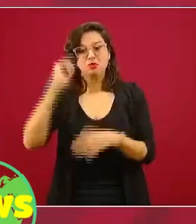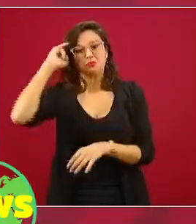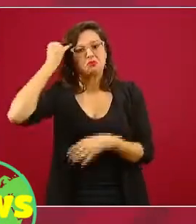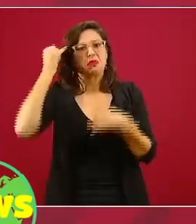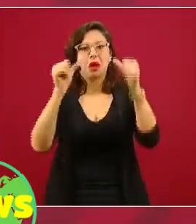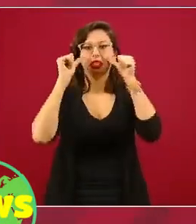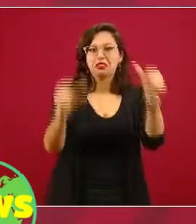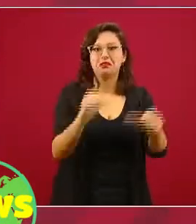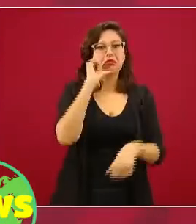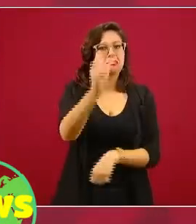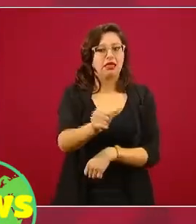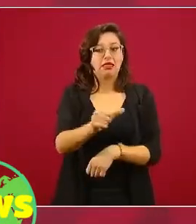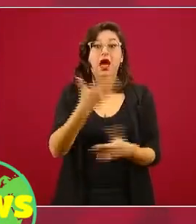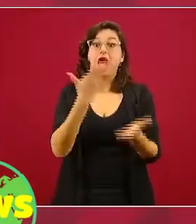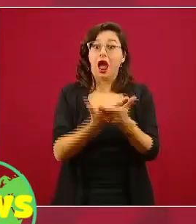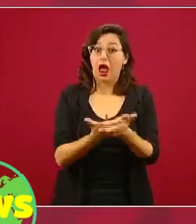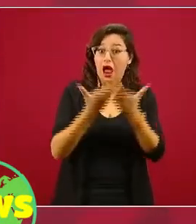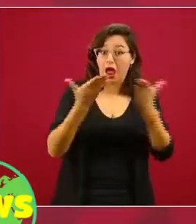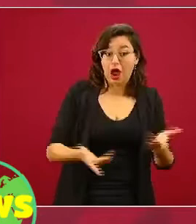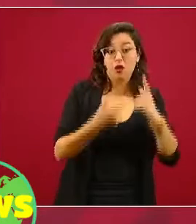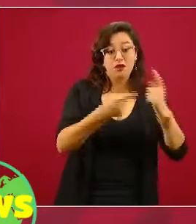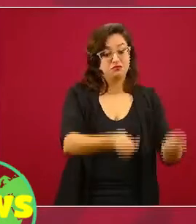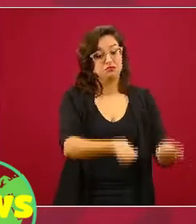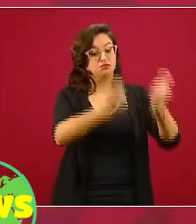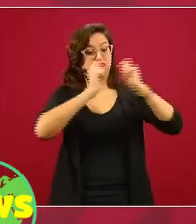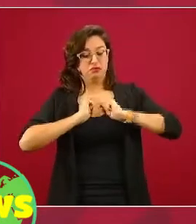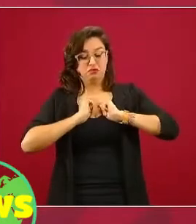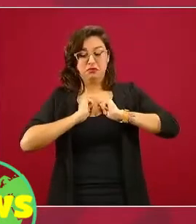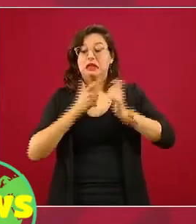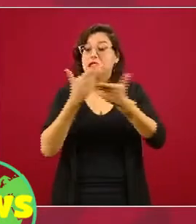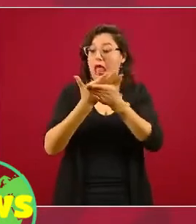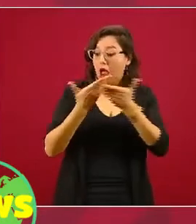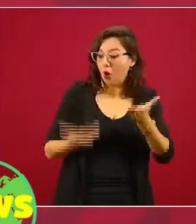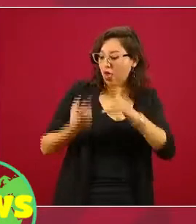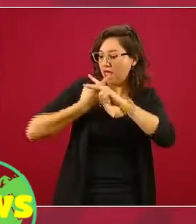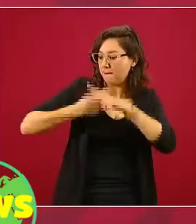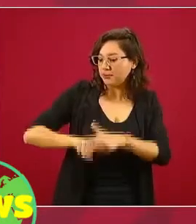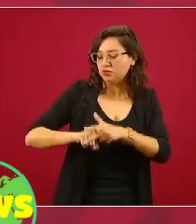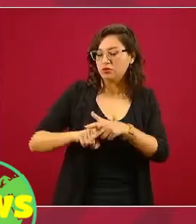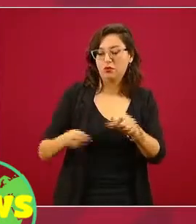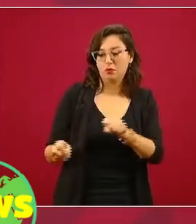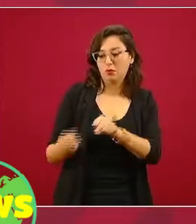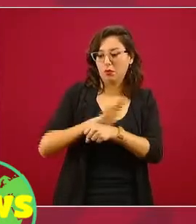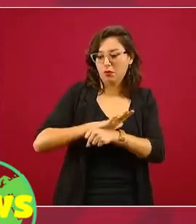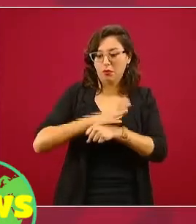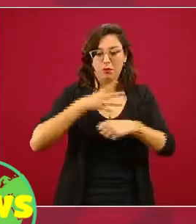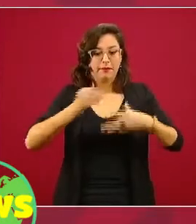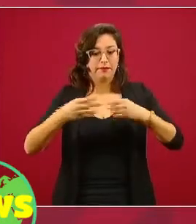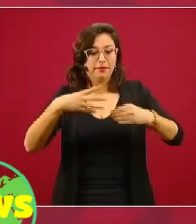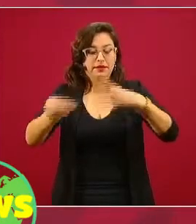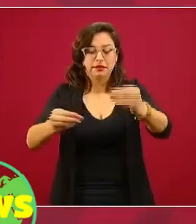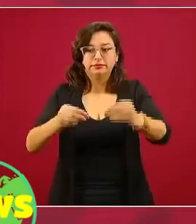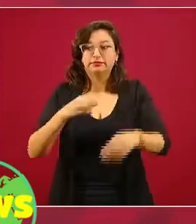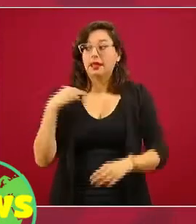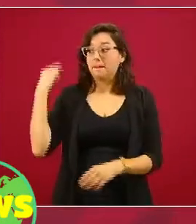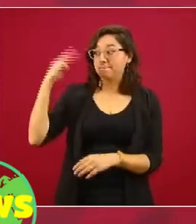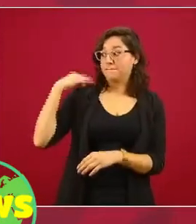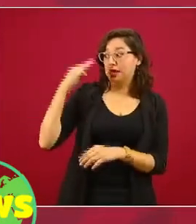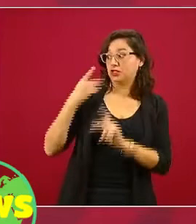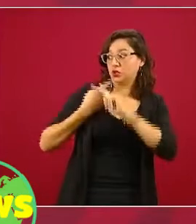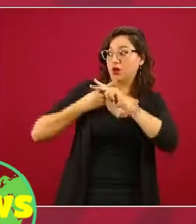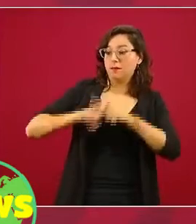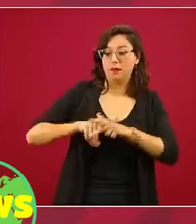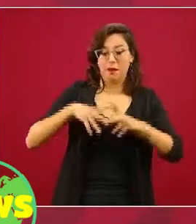una de nuestras preocupaciones ahora que está la epidemia de COVID fue, y lo dijimos desde marzo, el momento en que se